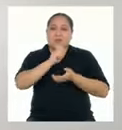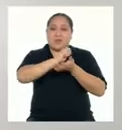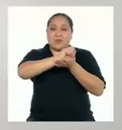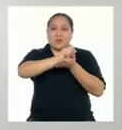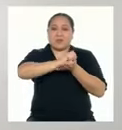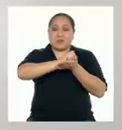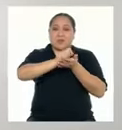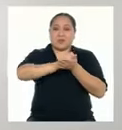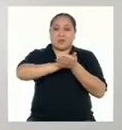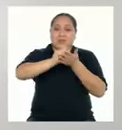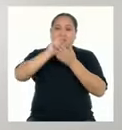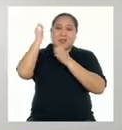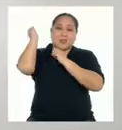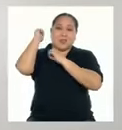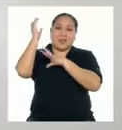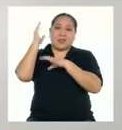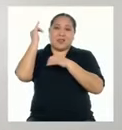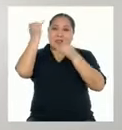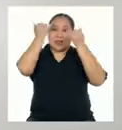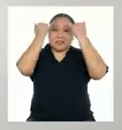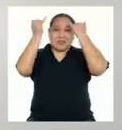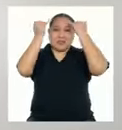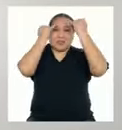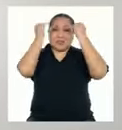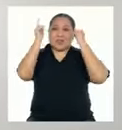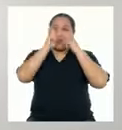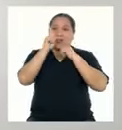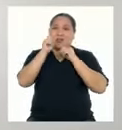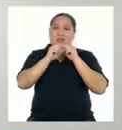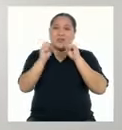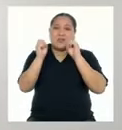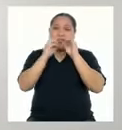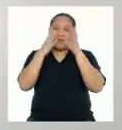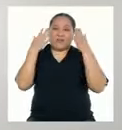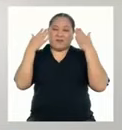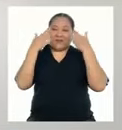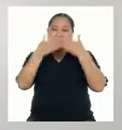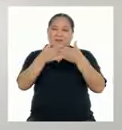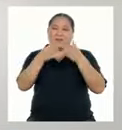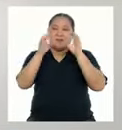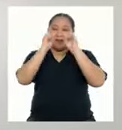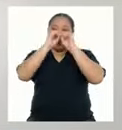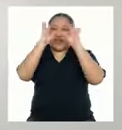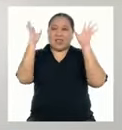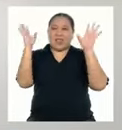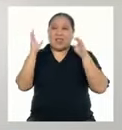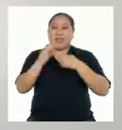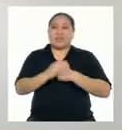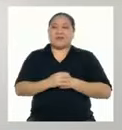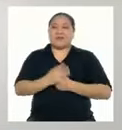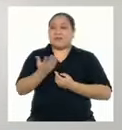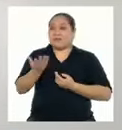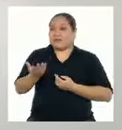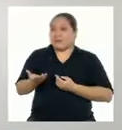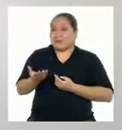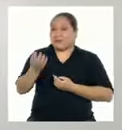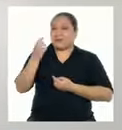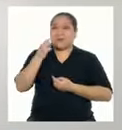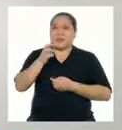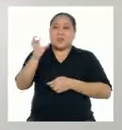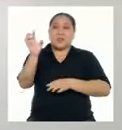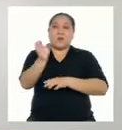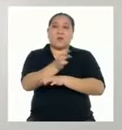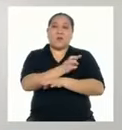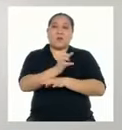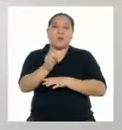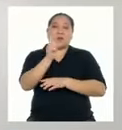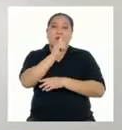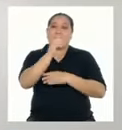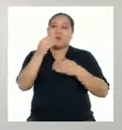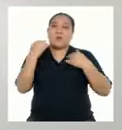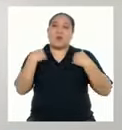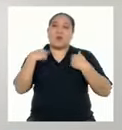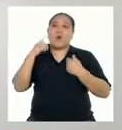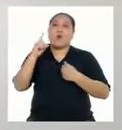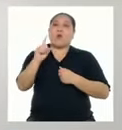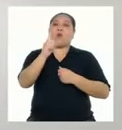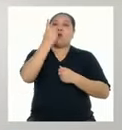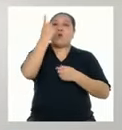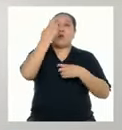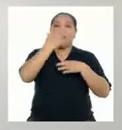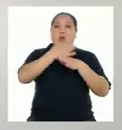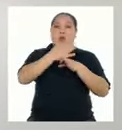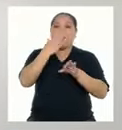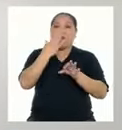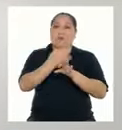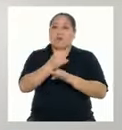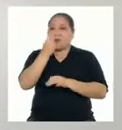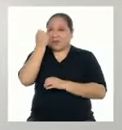un texto expositivo, las ideas no están de forma directa y clara Es más, los poemas no tienen una